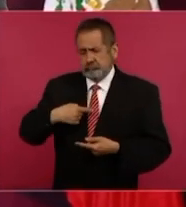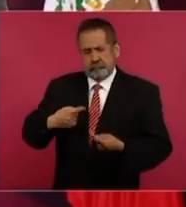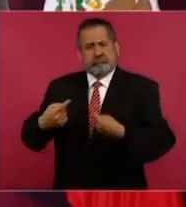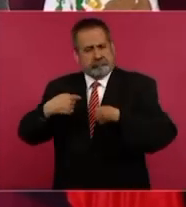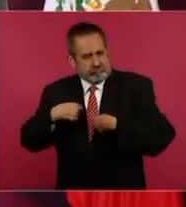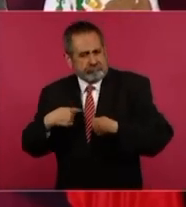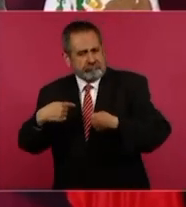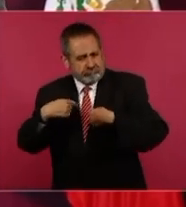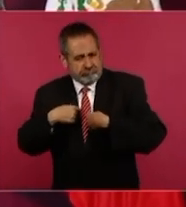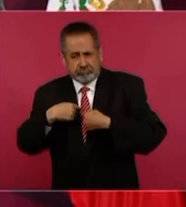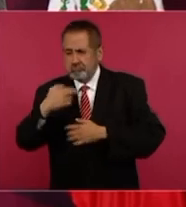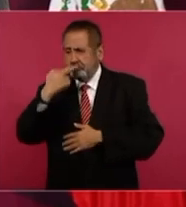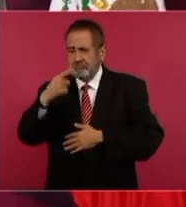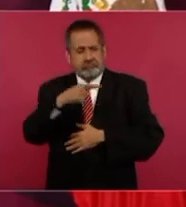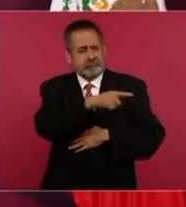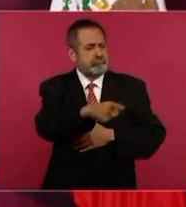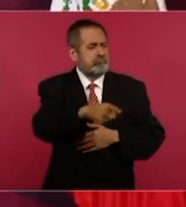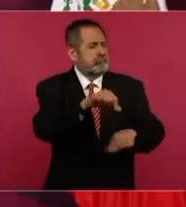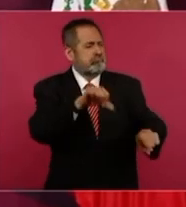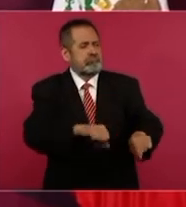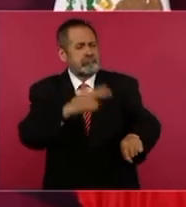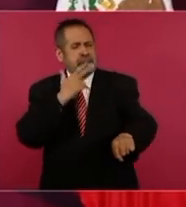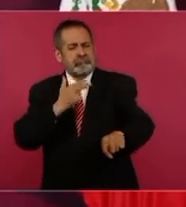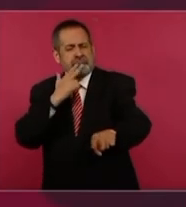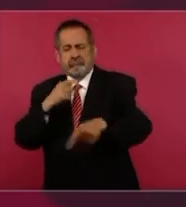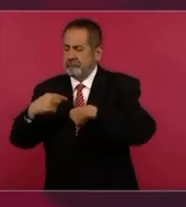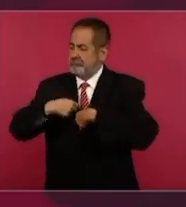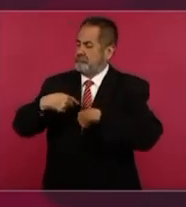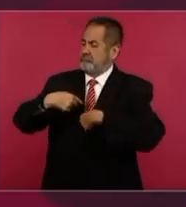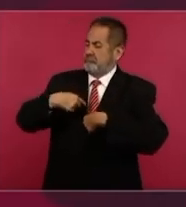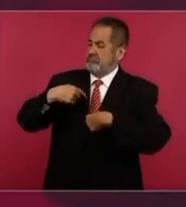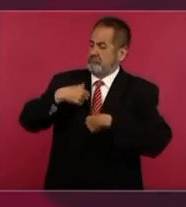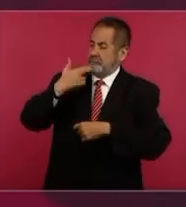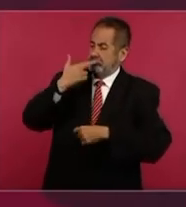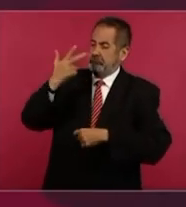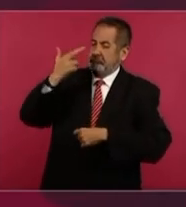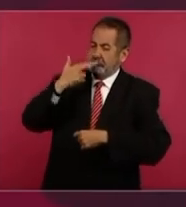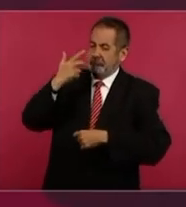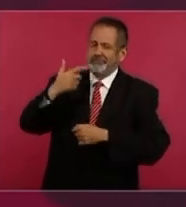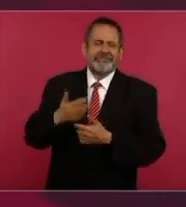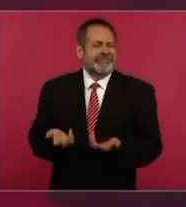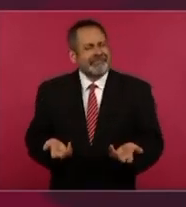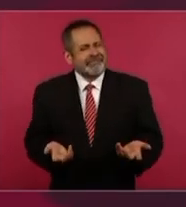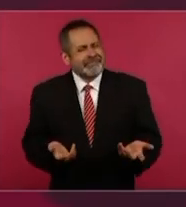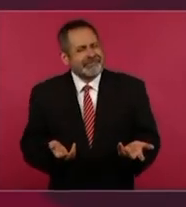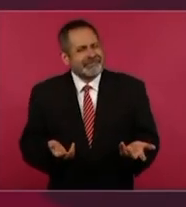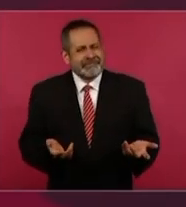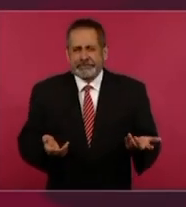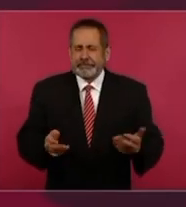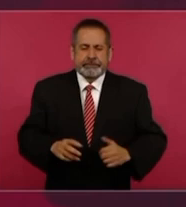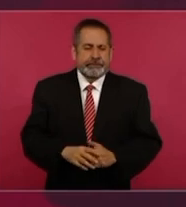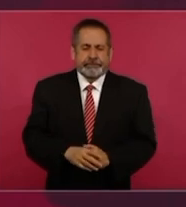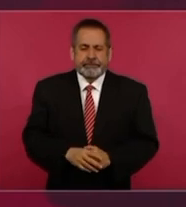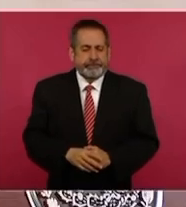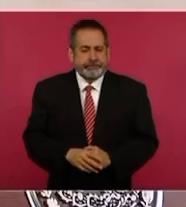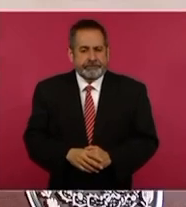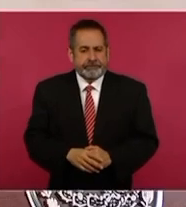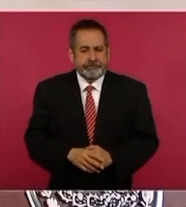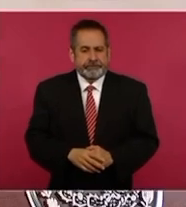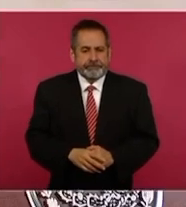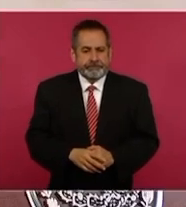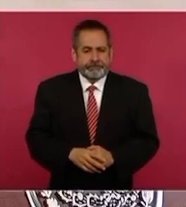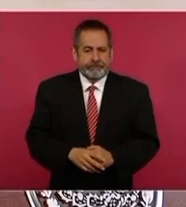son ellos los mejores. Y si no soy yo, pues